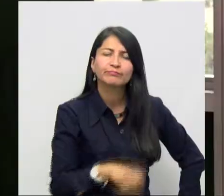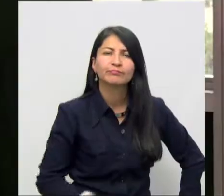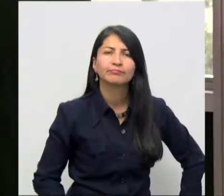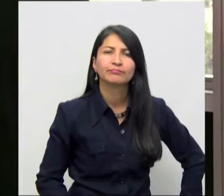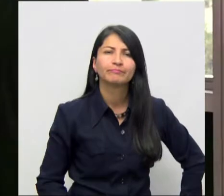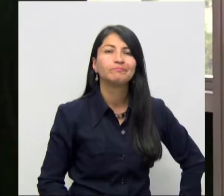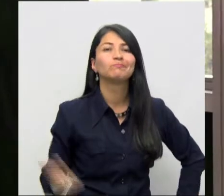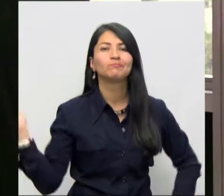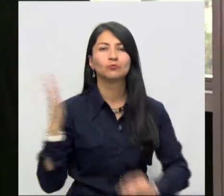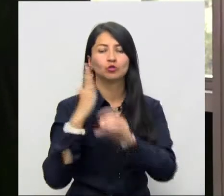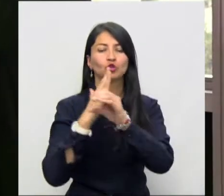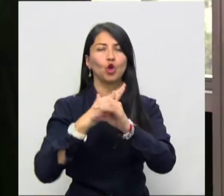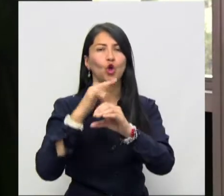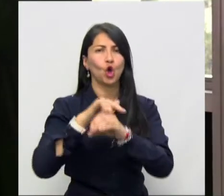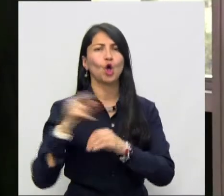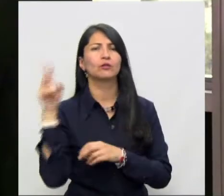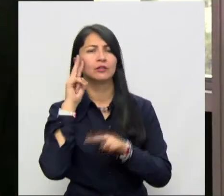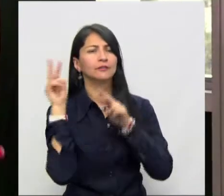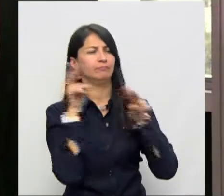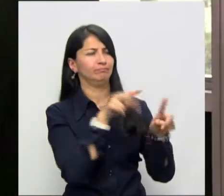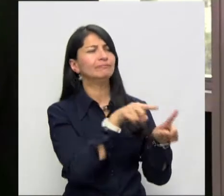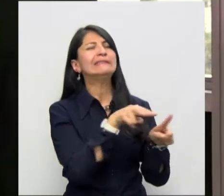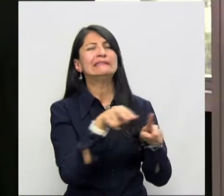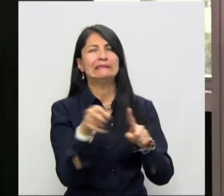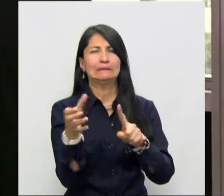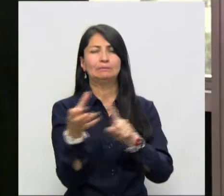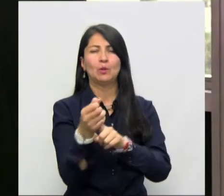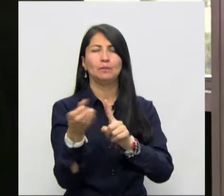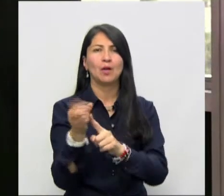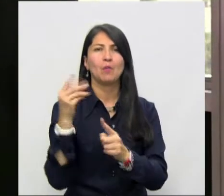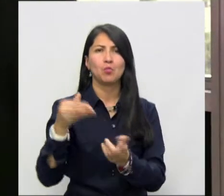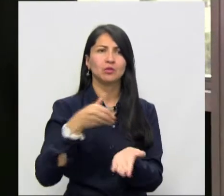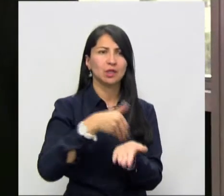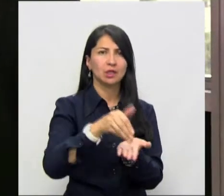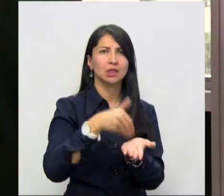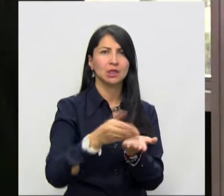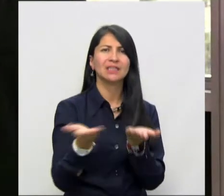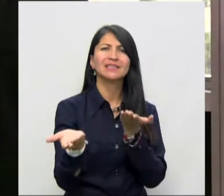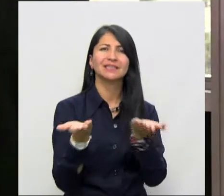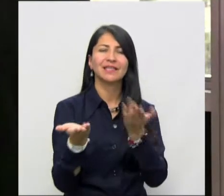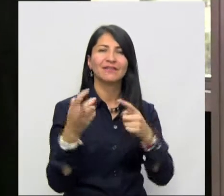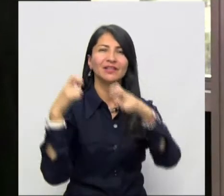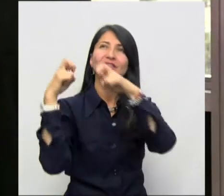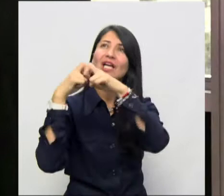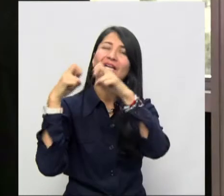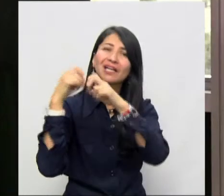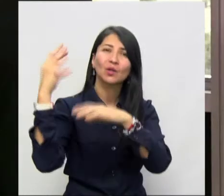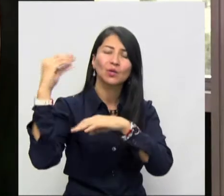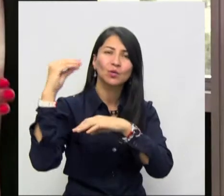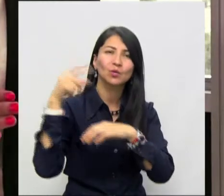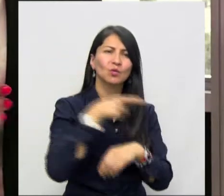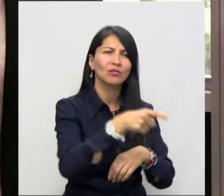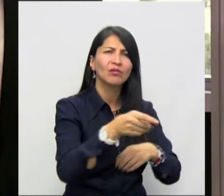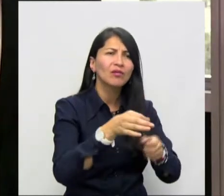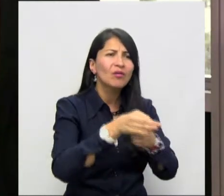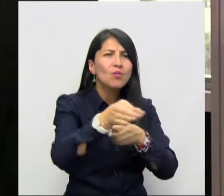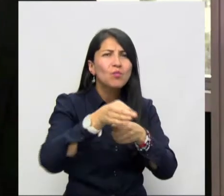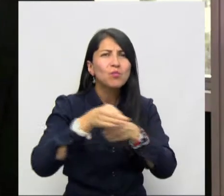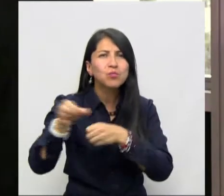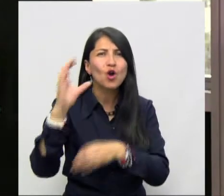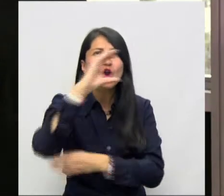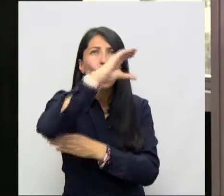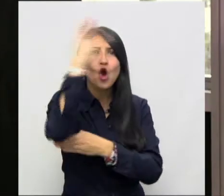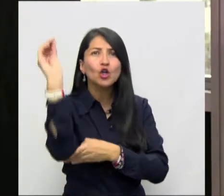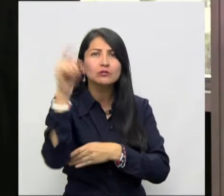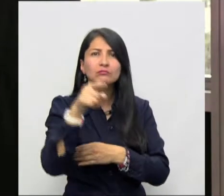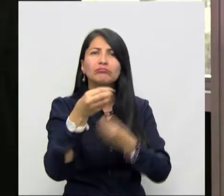La Contraloría General de la República encontró que los dineros para normalizar el servicio de energía de las comunidades menos favorecidas de la